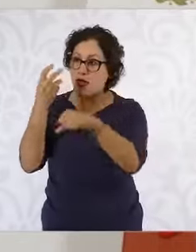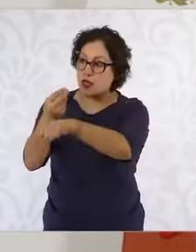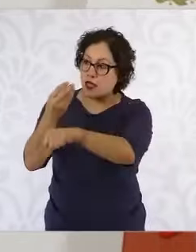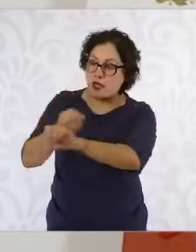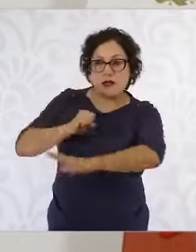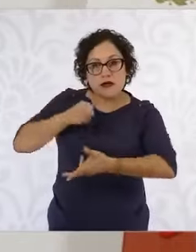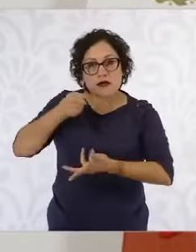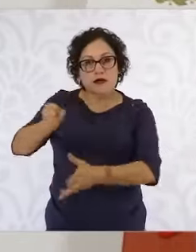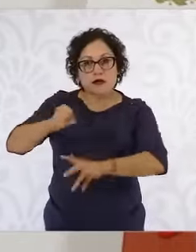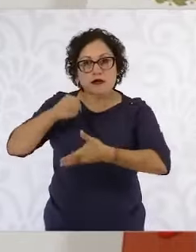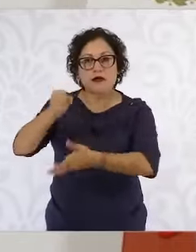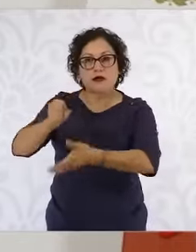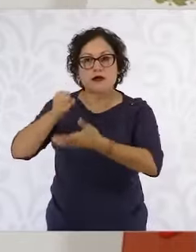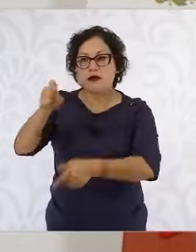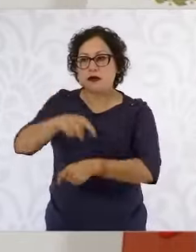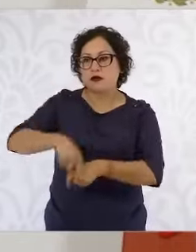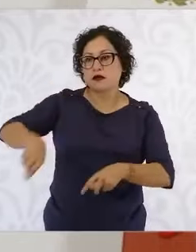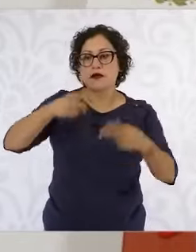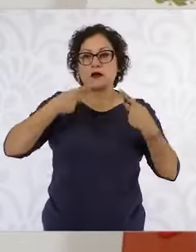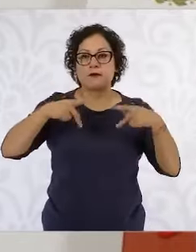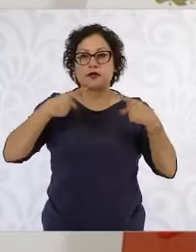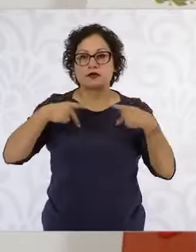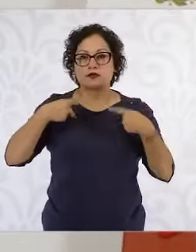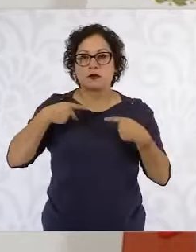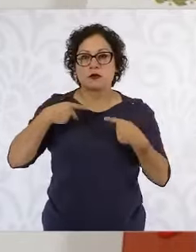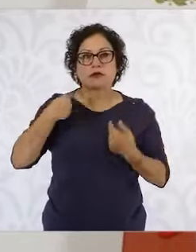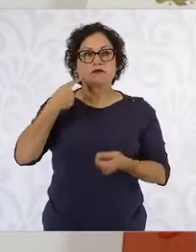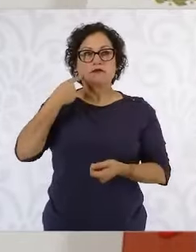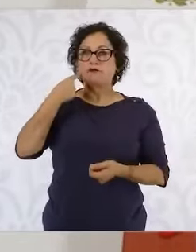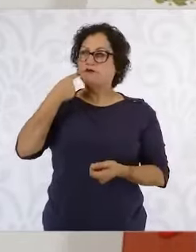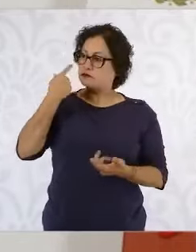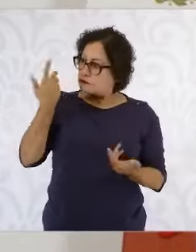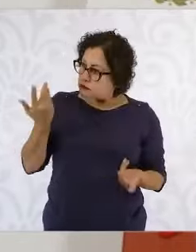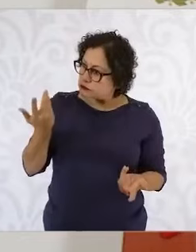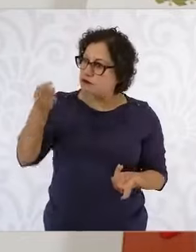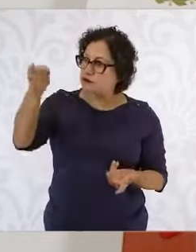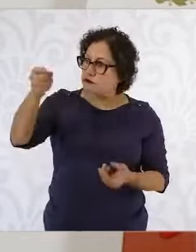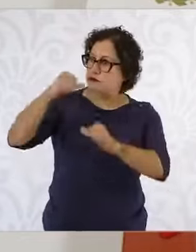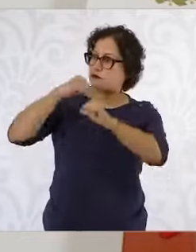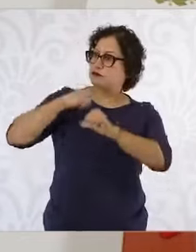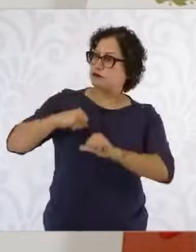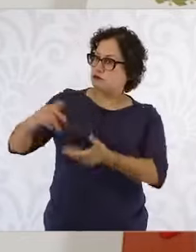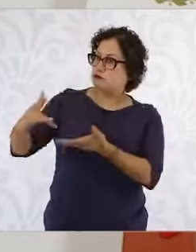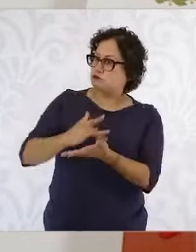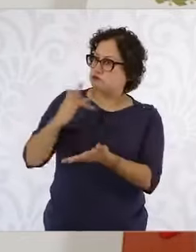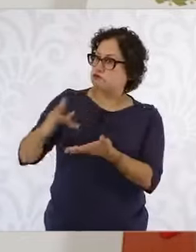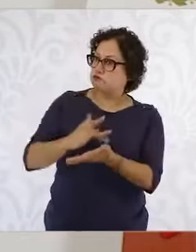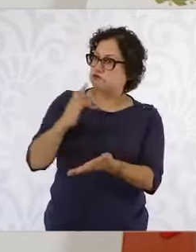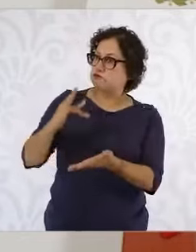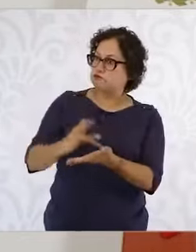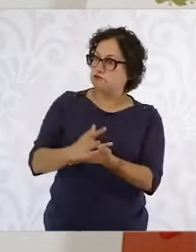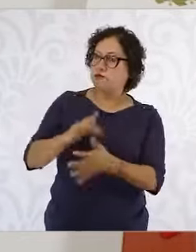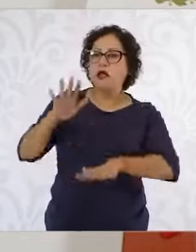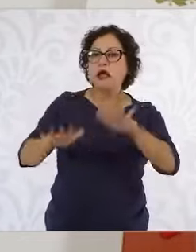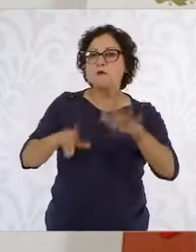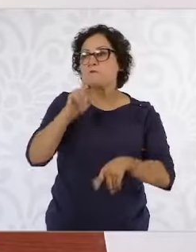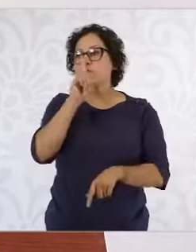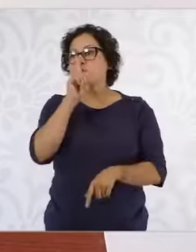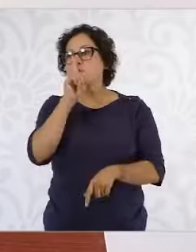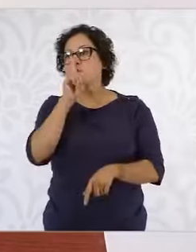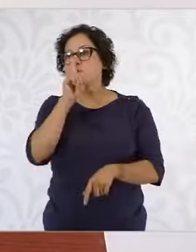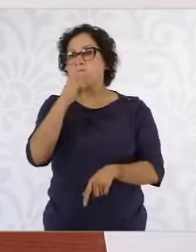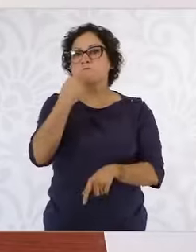la población sabe que está trabajando la autoridad, a veces no hay este reconocimiento.